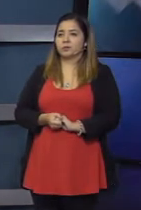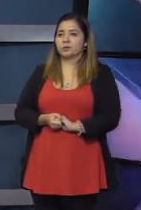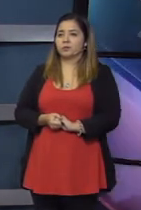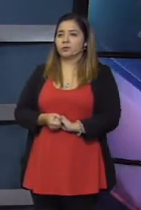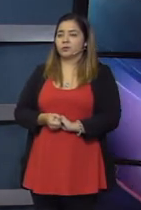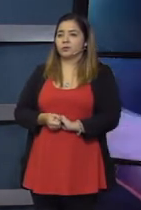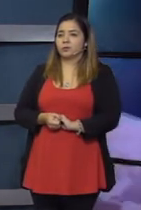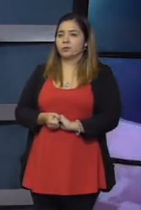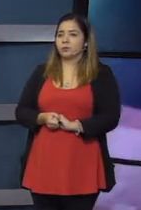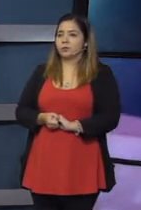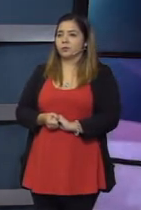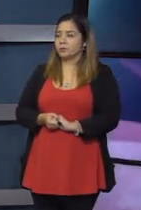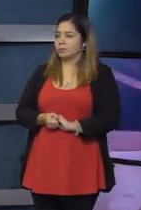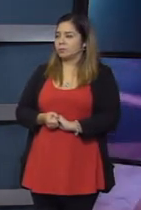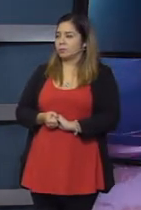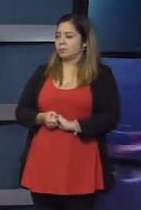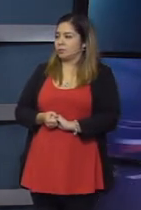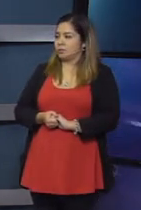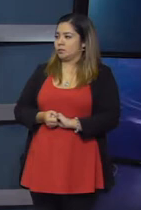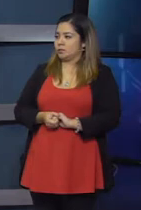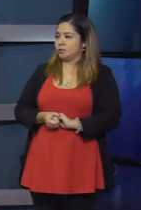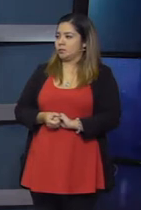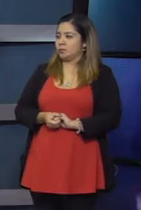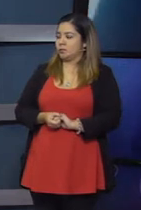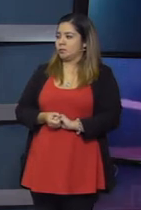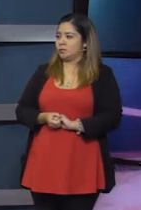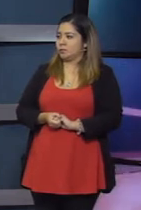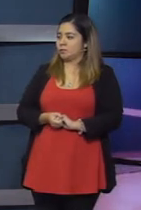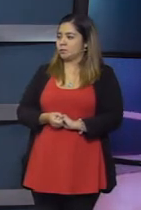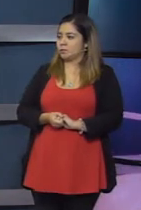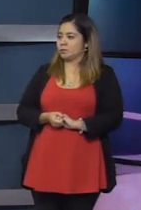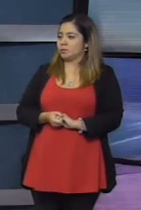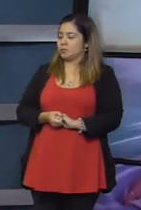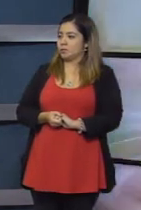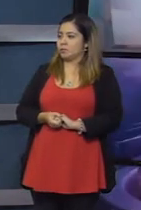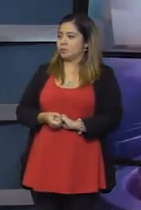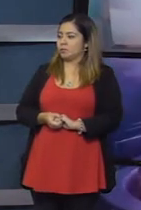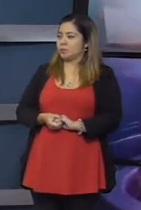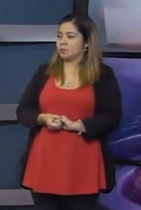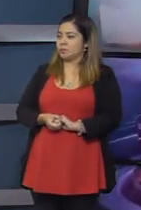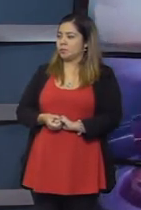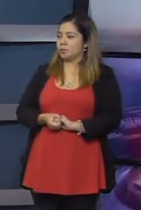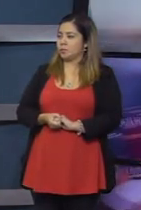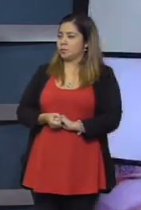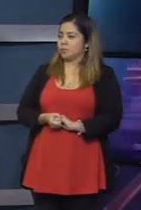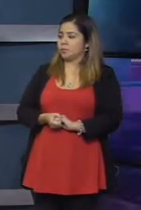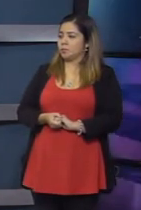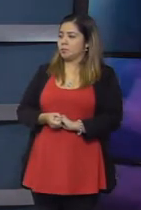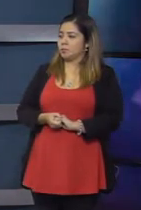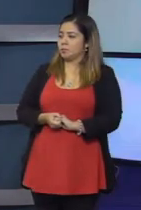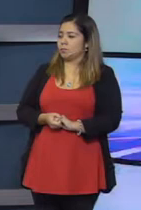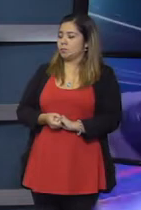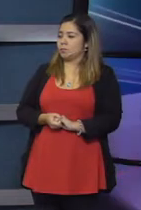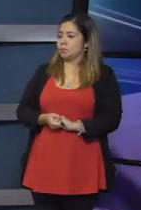autoridades de Lepre Sin duda la sociedad sanjuanina lo está viendo de muy mala manera de que mientras en algunos